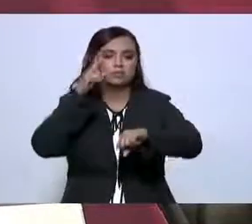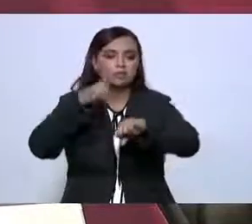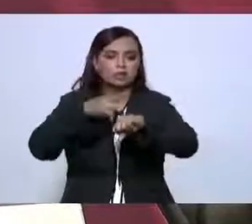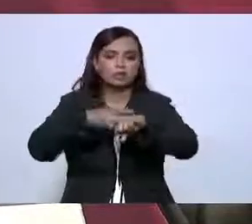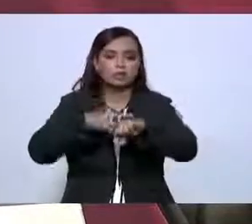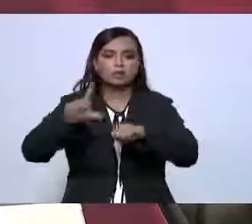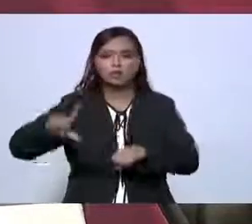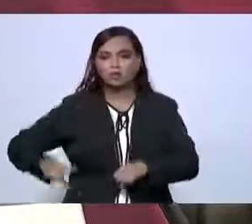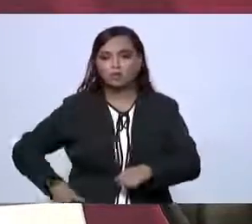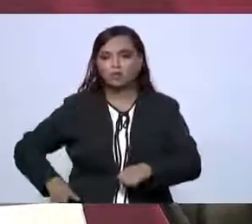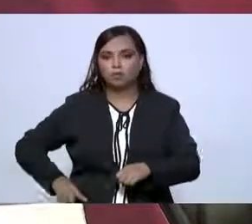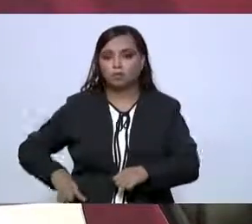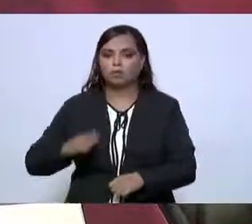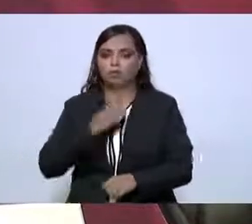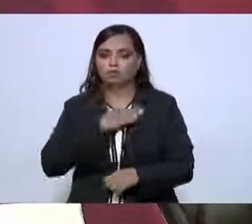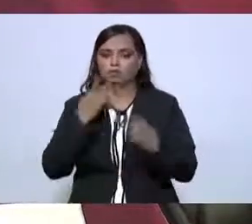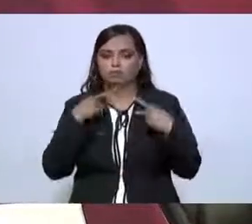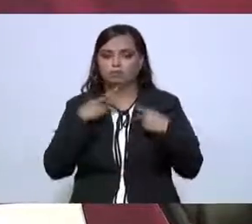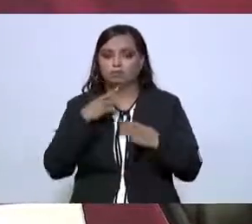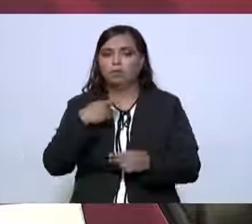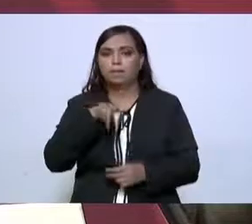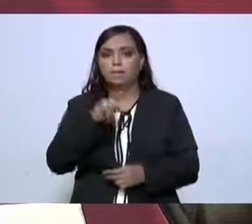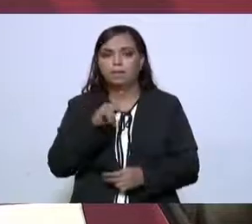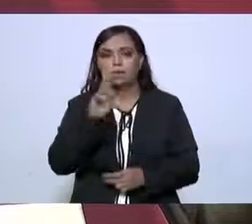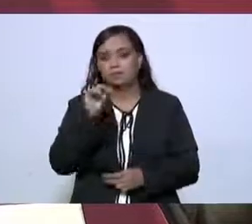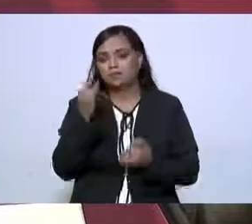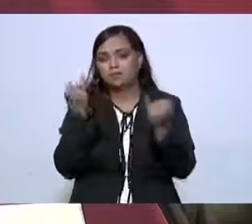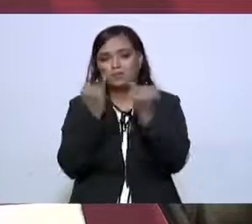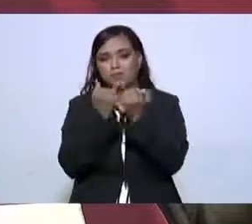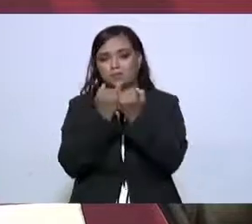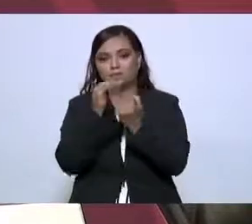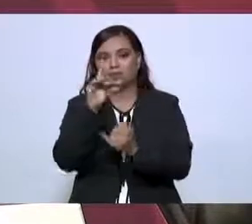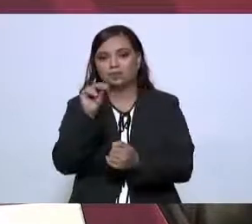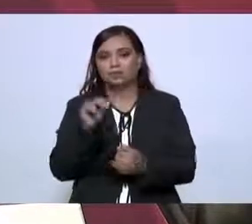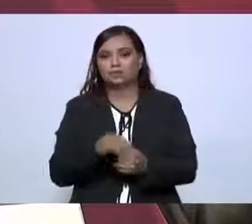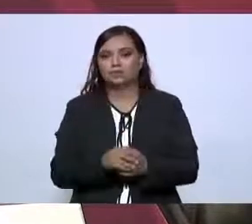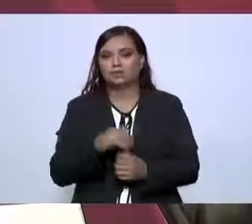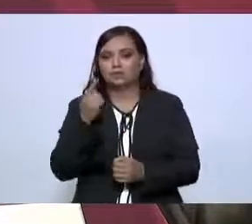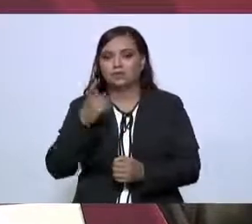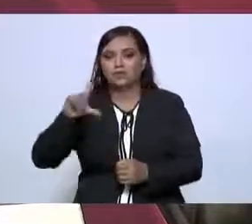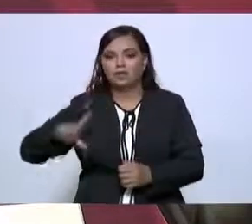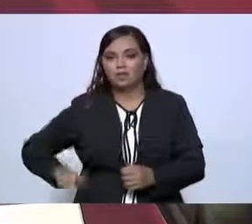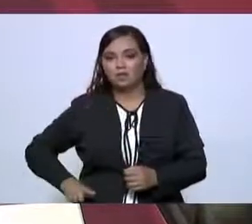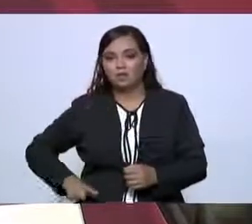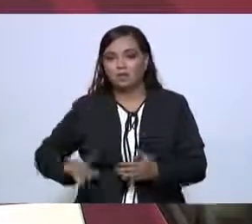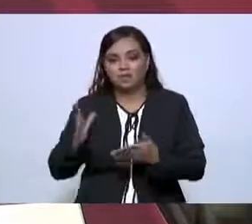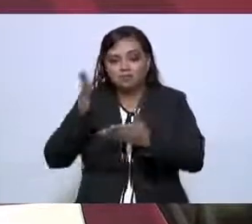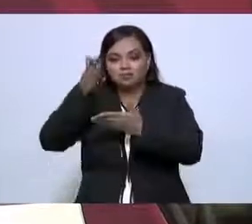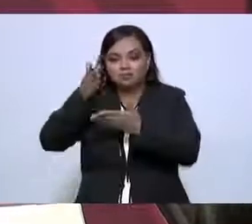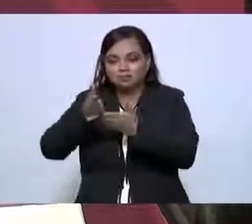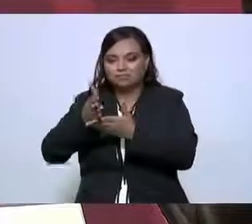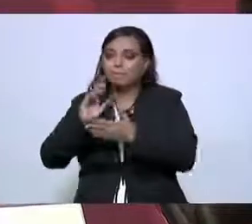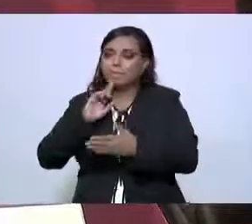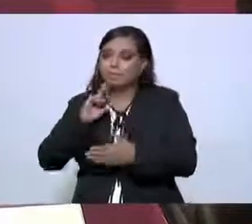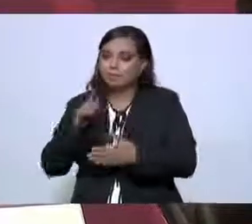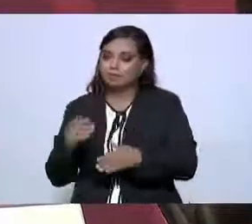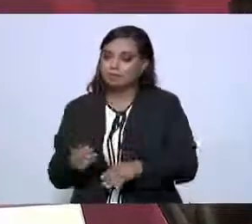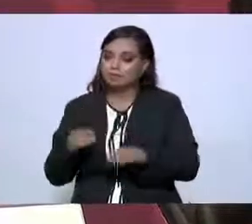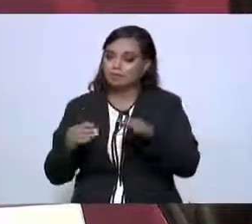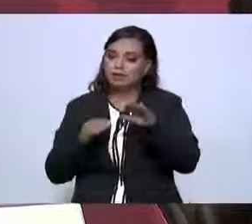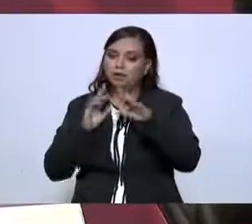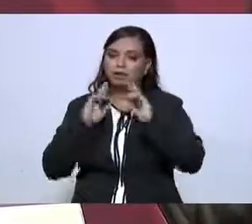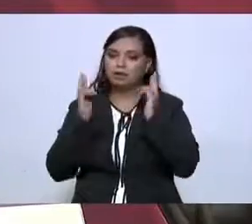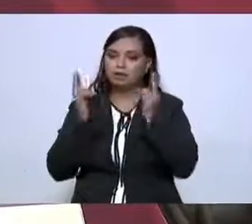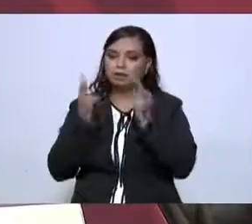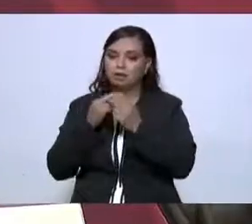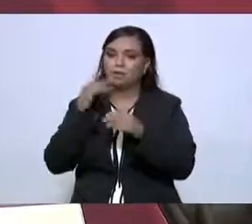gobierno, que son buenos, pero no es lo mismo que el gobernador. Esto se